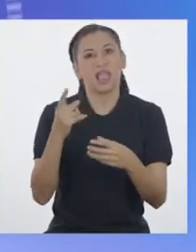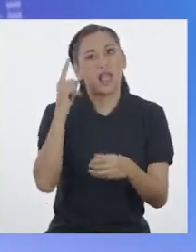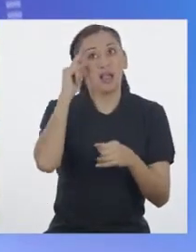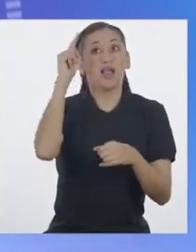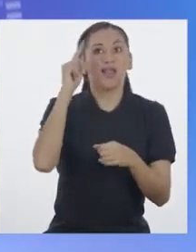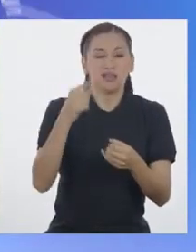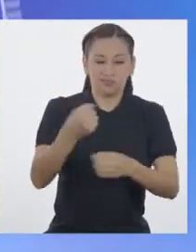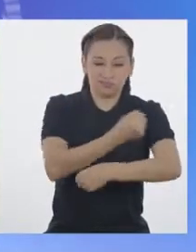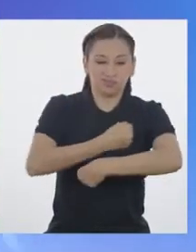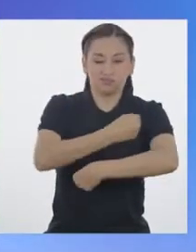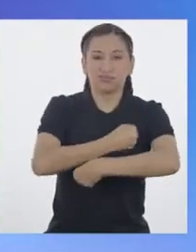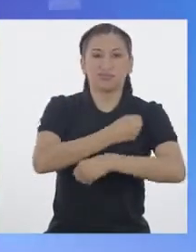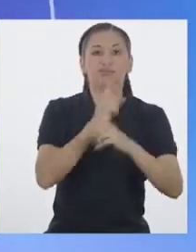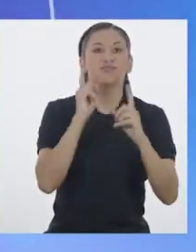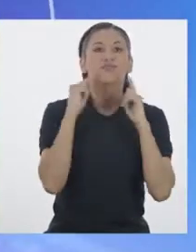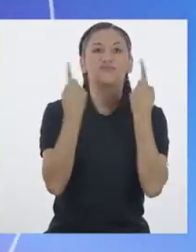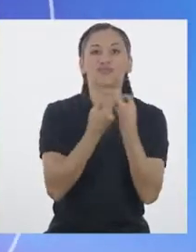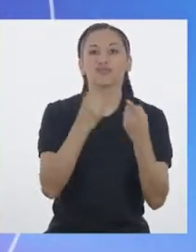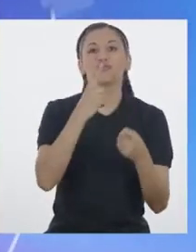postres.